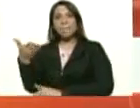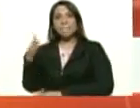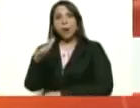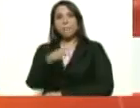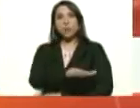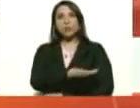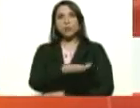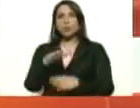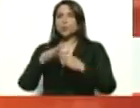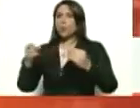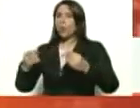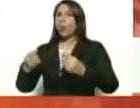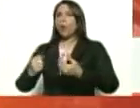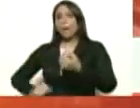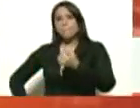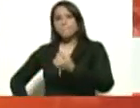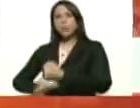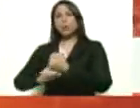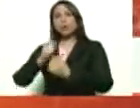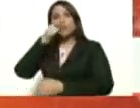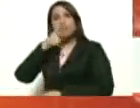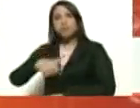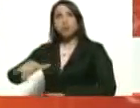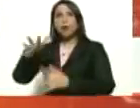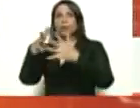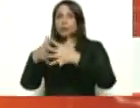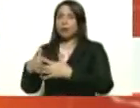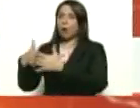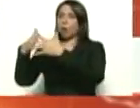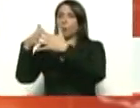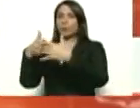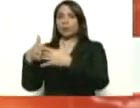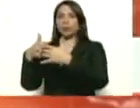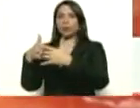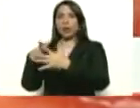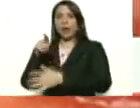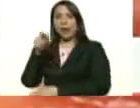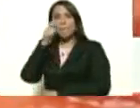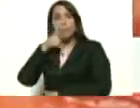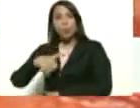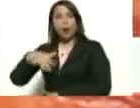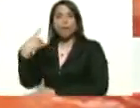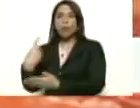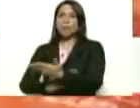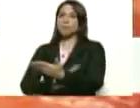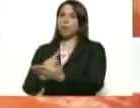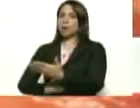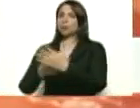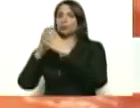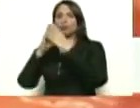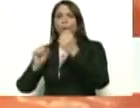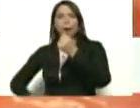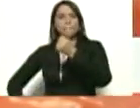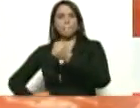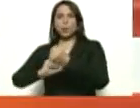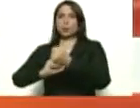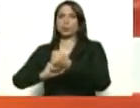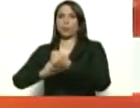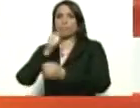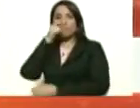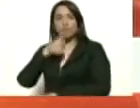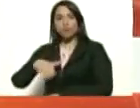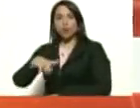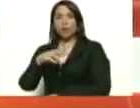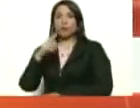nuestra solidaridad con el pueblo de los Estados Unidos de Norteamérica, que es un pueblo hermano, toda nuestra solidaridad. En